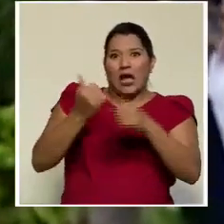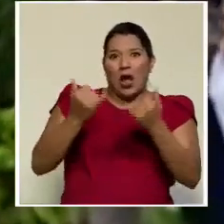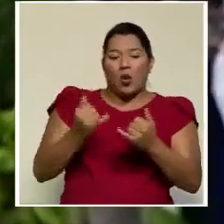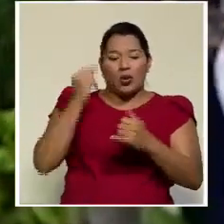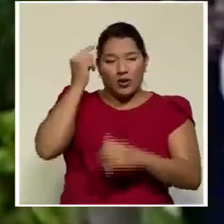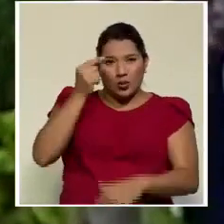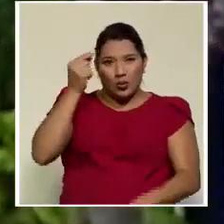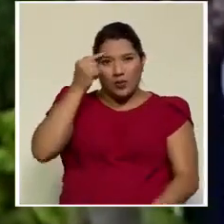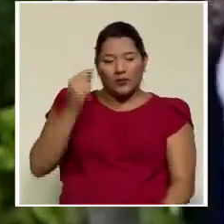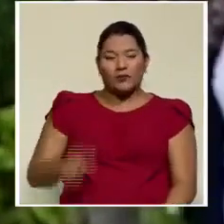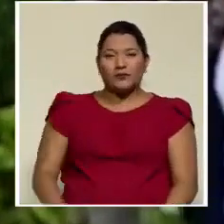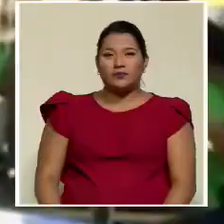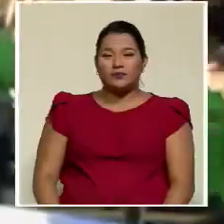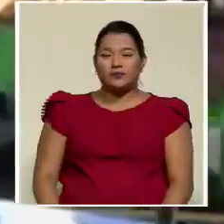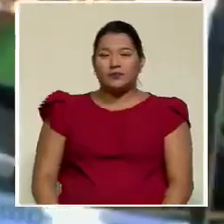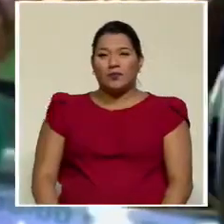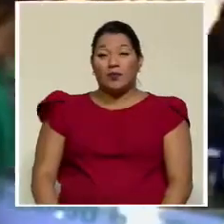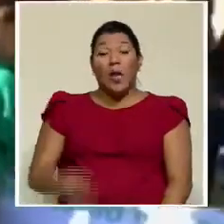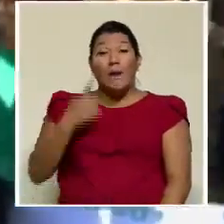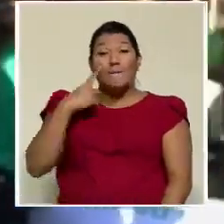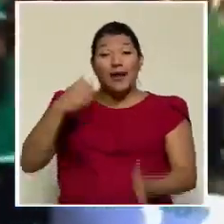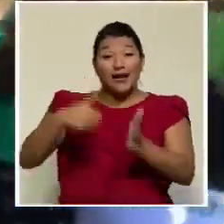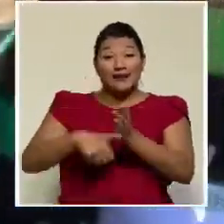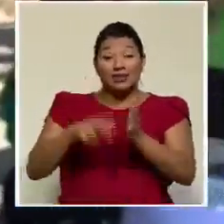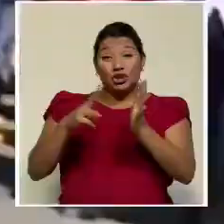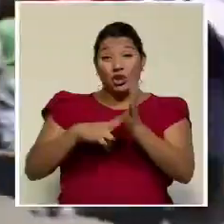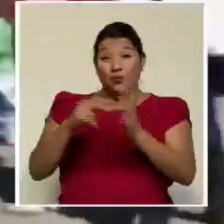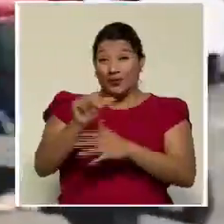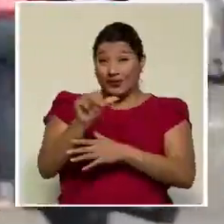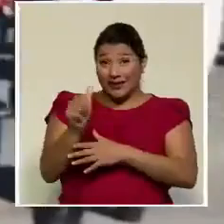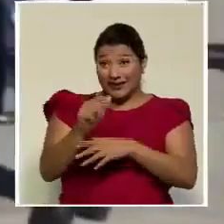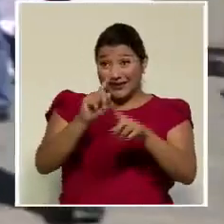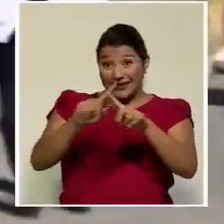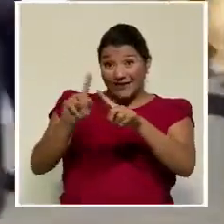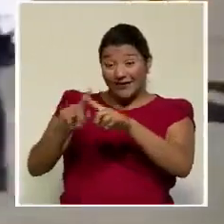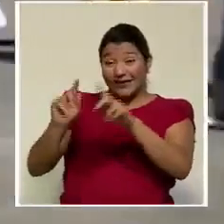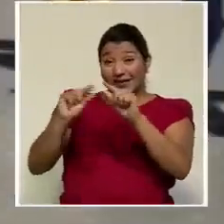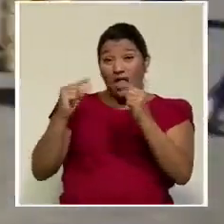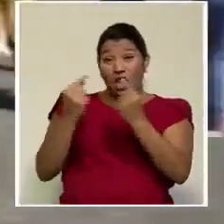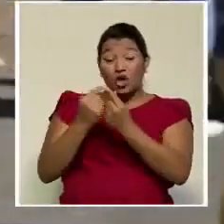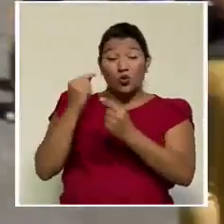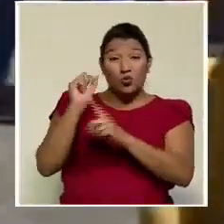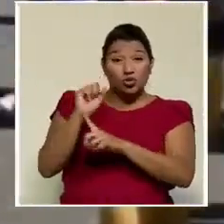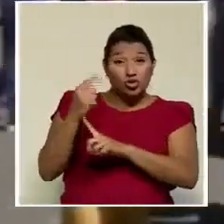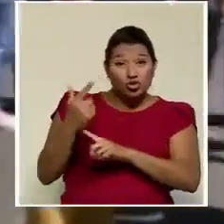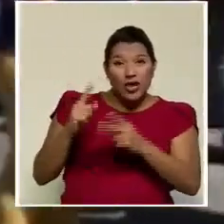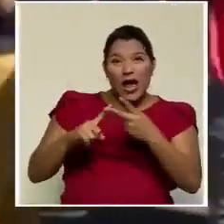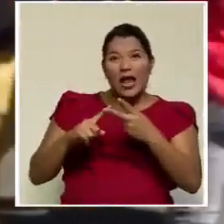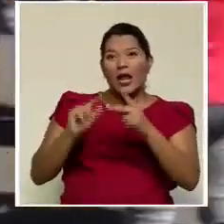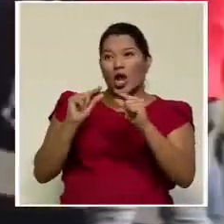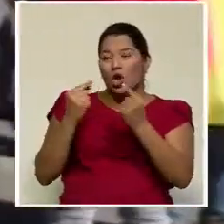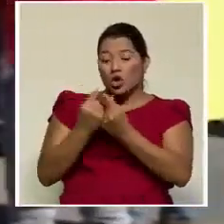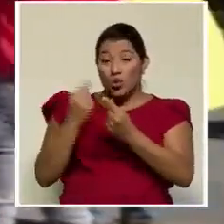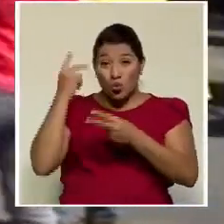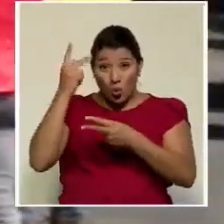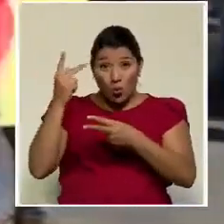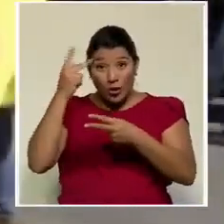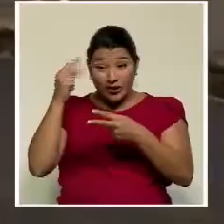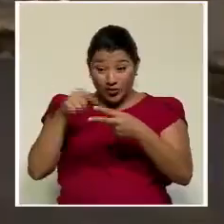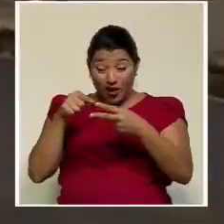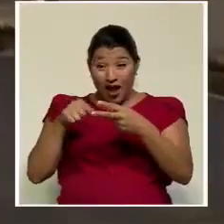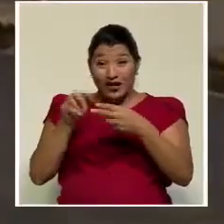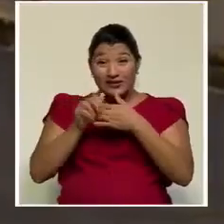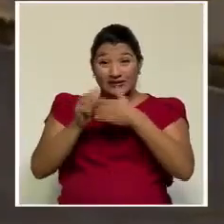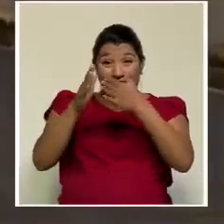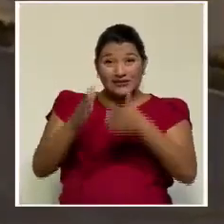gobierno. Para las elecciones del 2010, distintos grupos sociales y políticos en los que participaban dirigentes